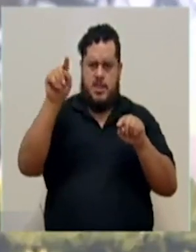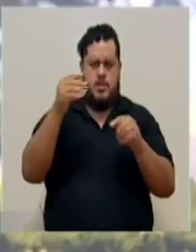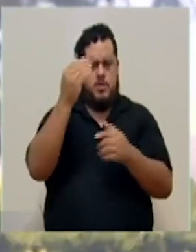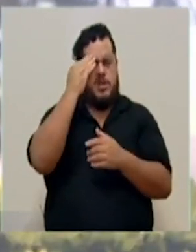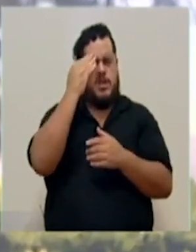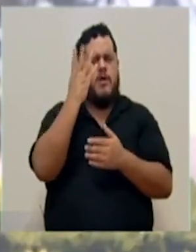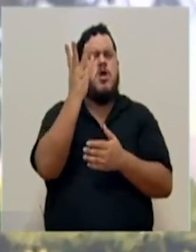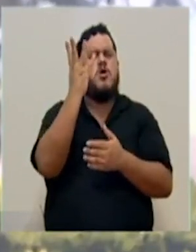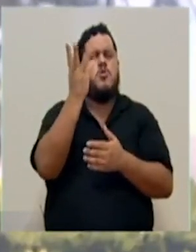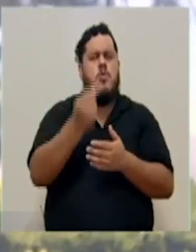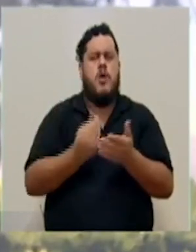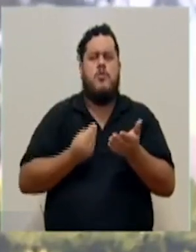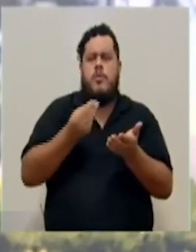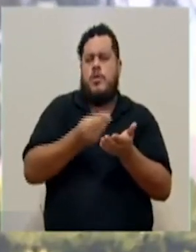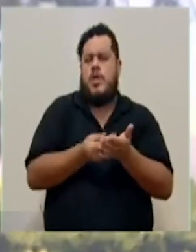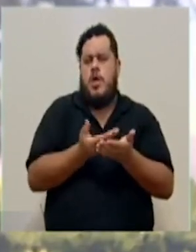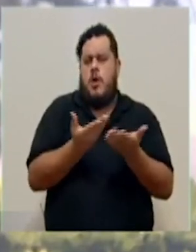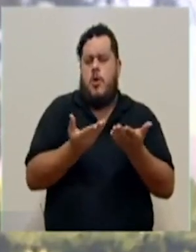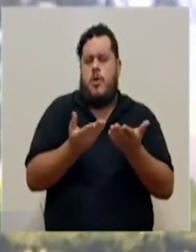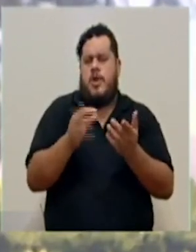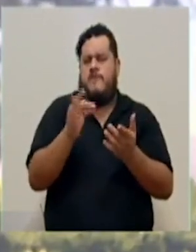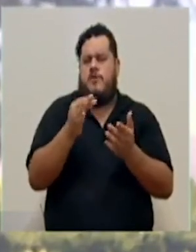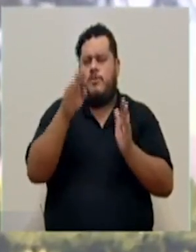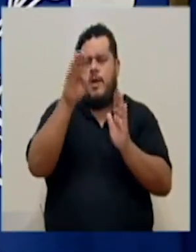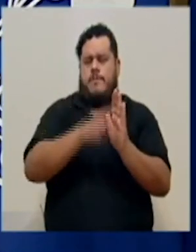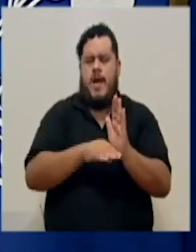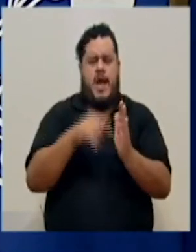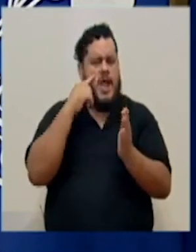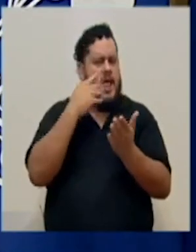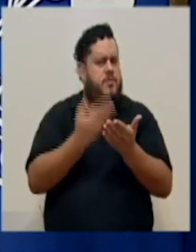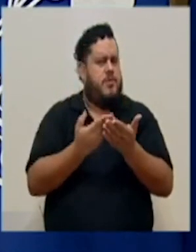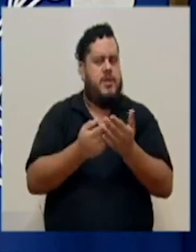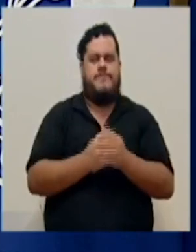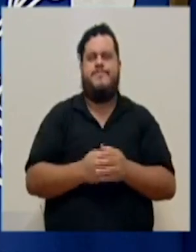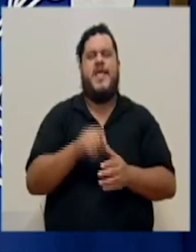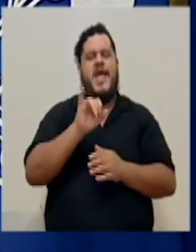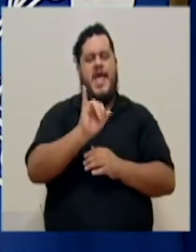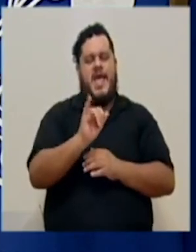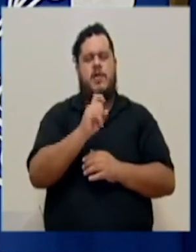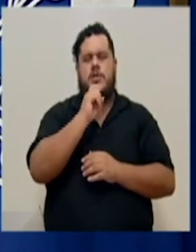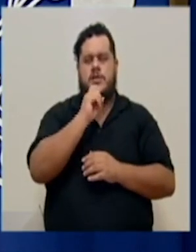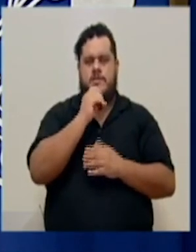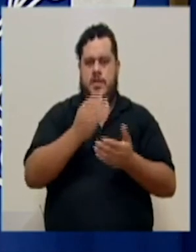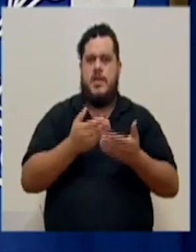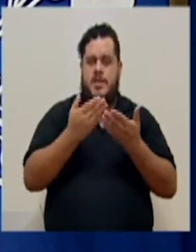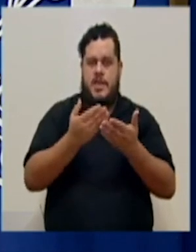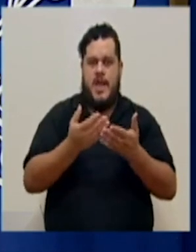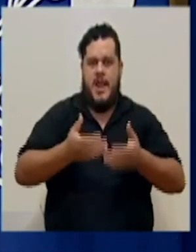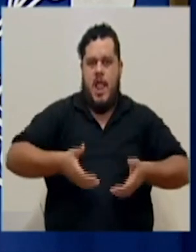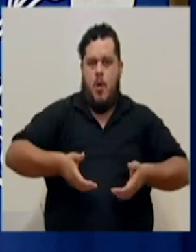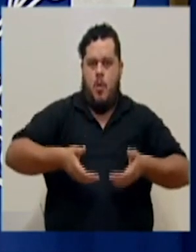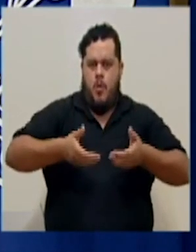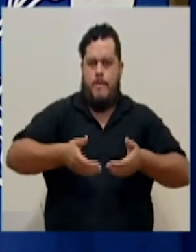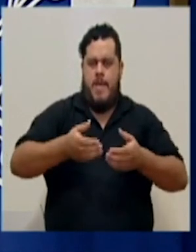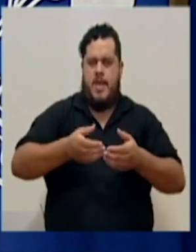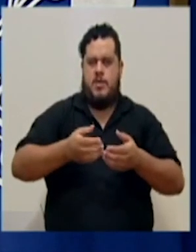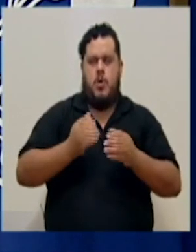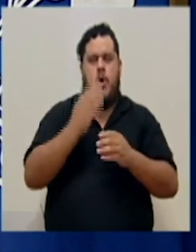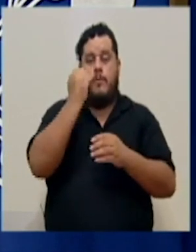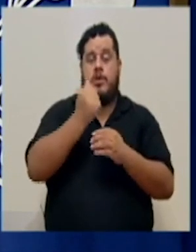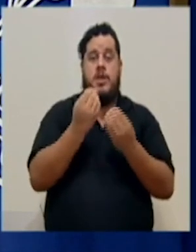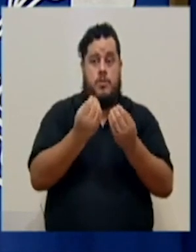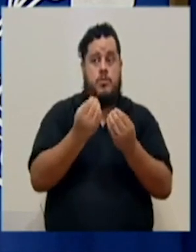cuánto aportaría o en qué medida baja la probabilidad? Eso es difícil, Sebastián, de darle un peso definitivo porque muchas medidas fueron